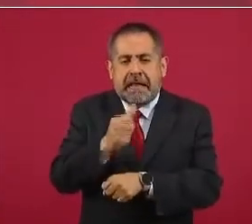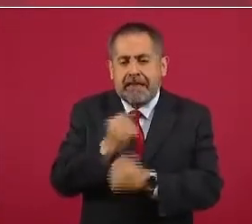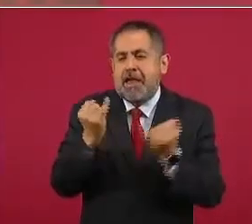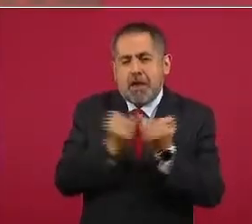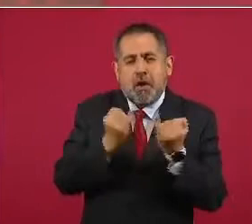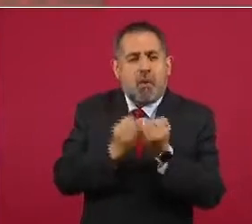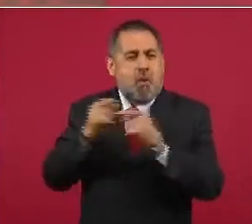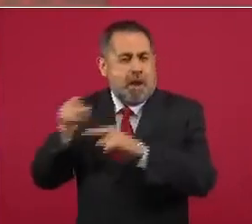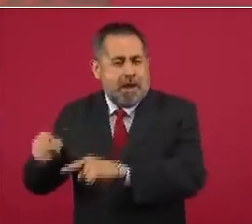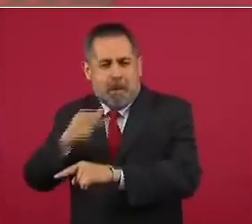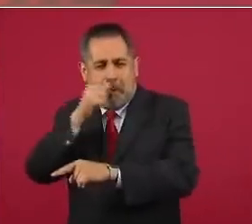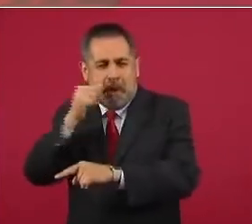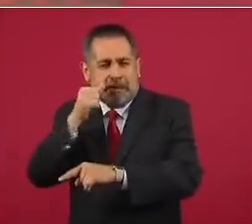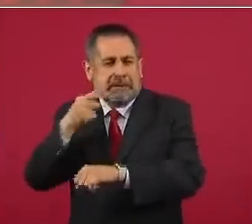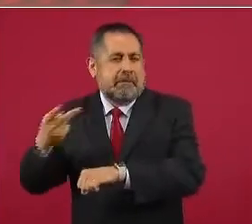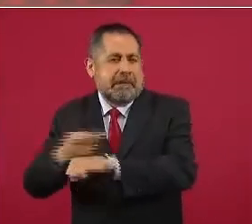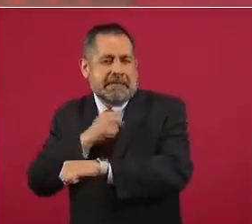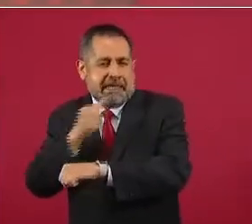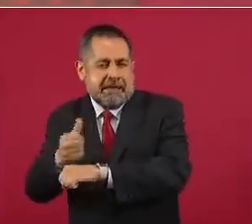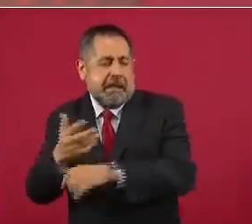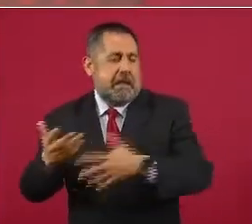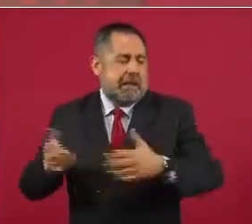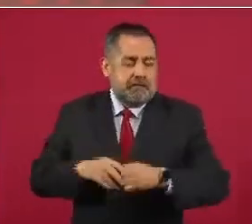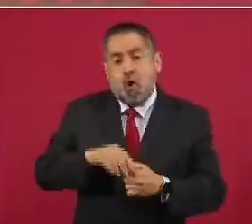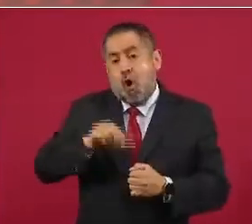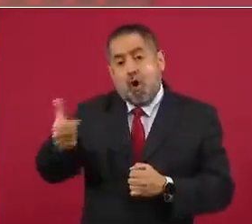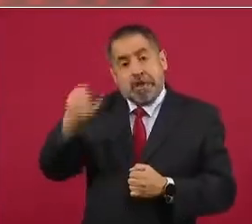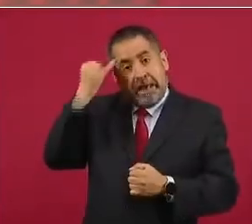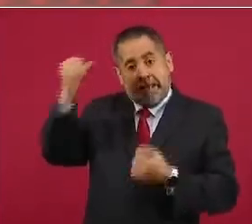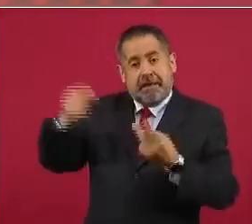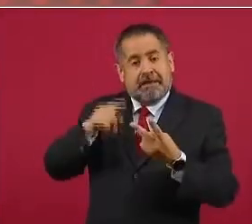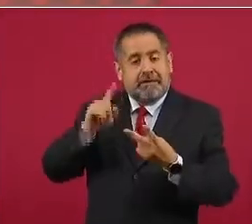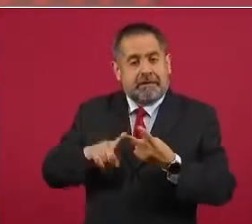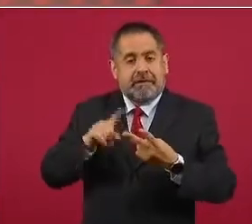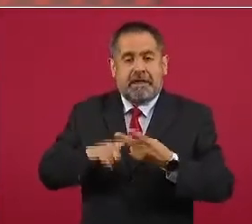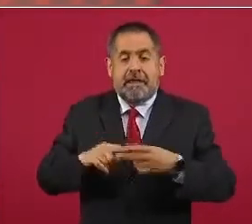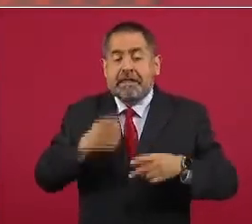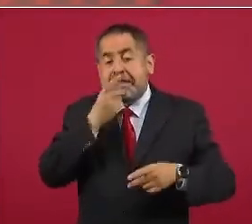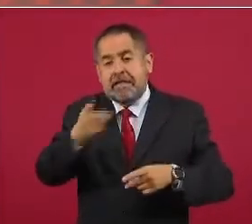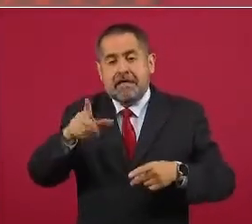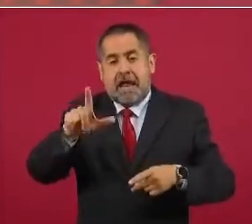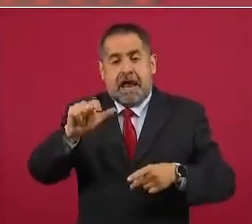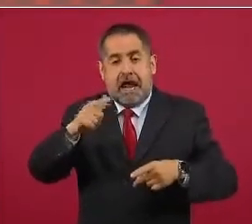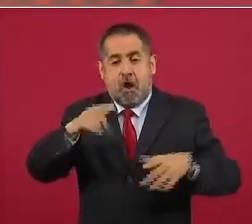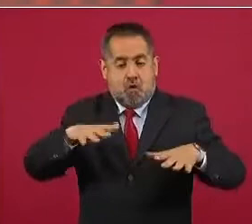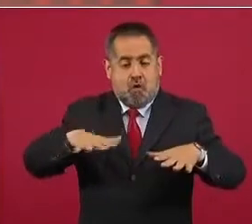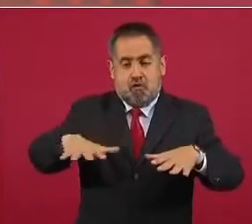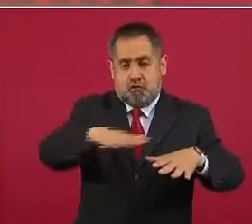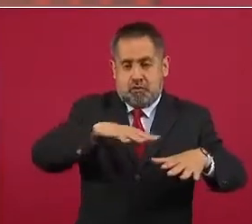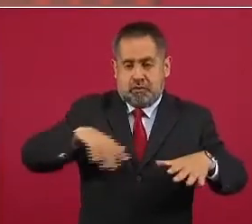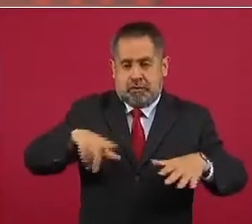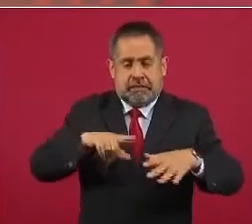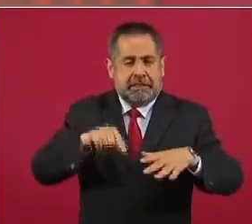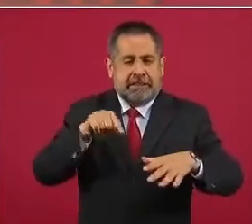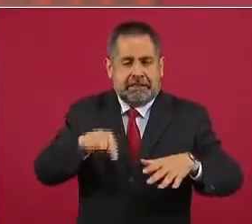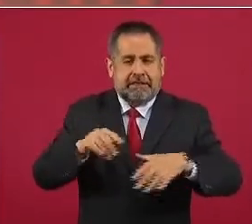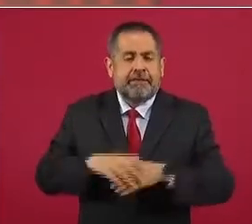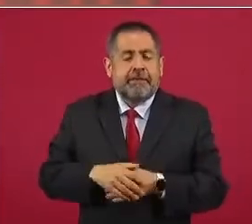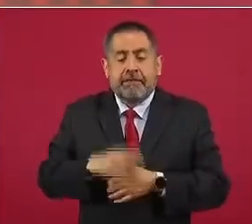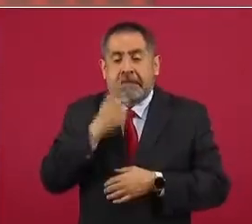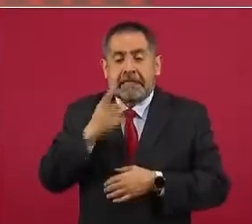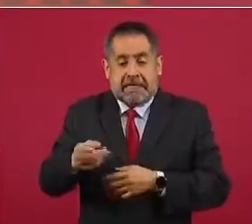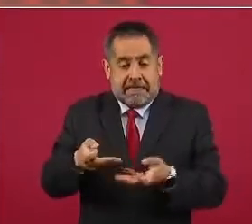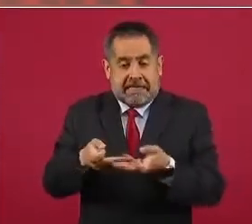Otros dicen que se desprendió de la orilla del lago una parte de tierra,